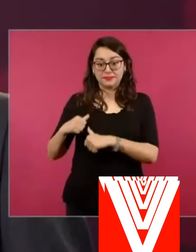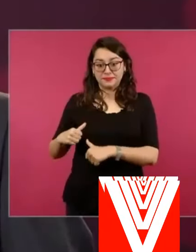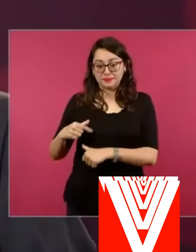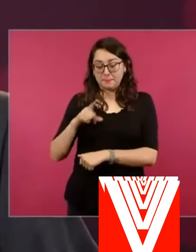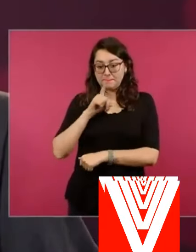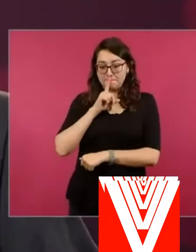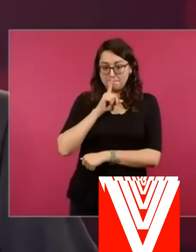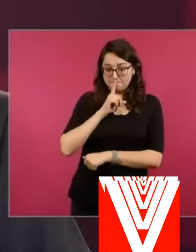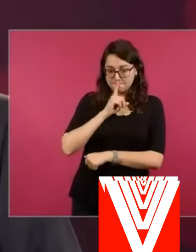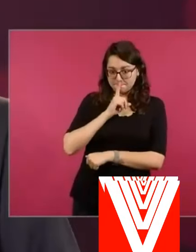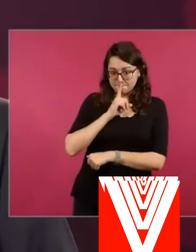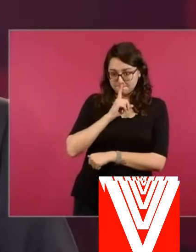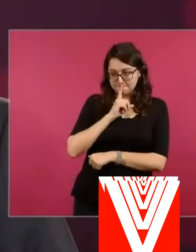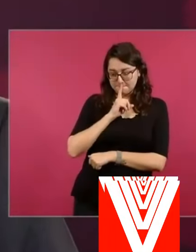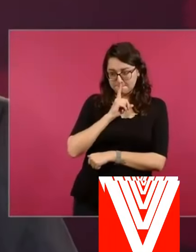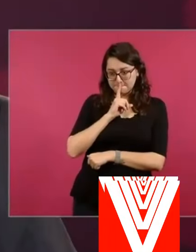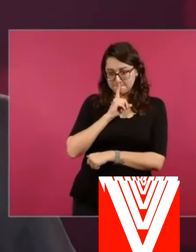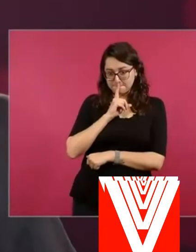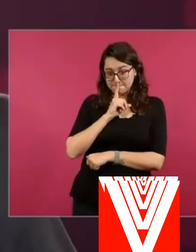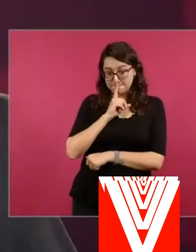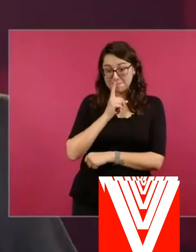y que tiene más poder